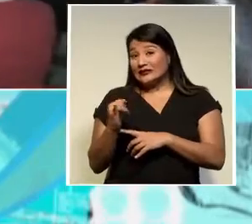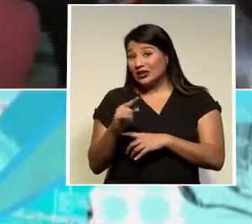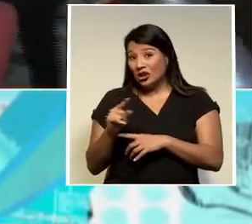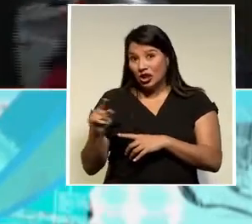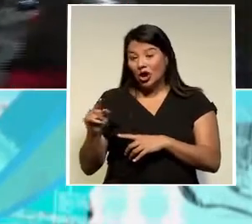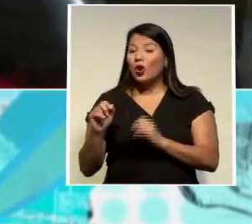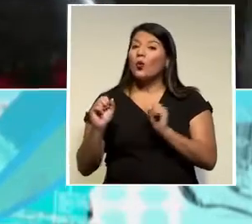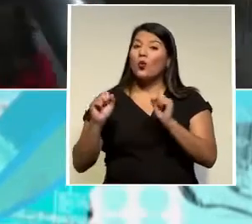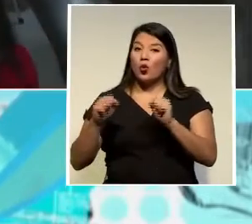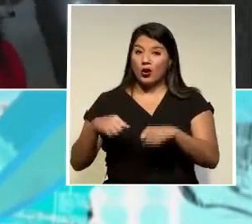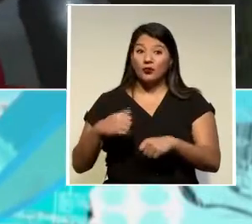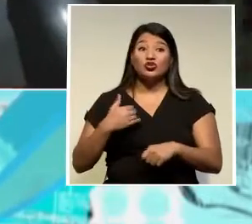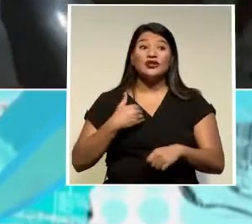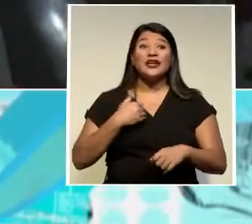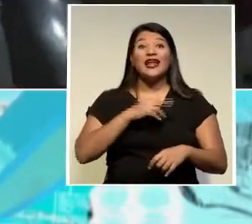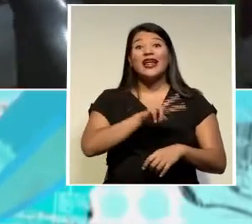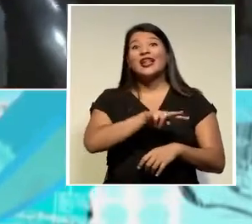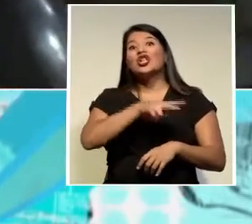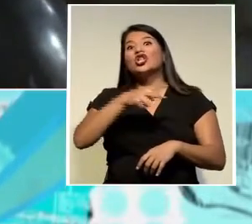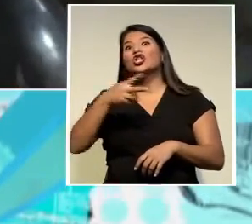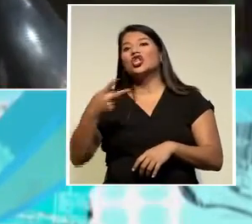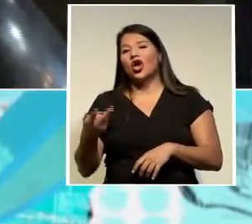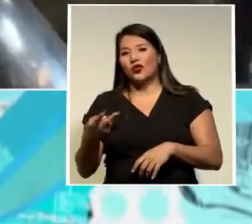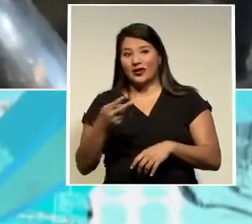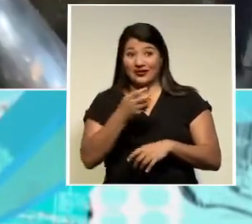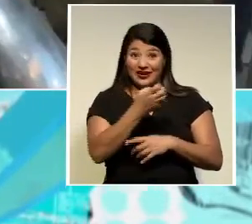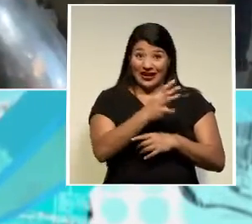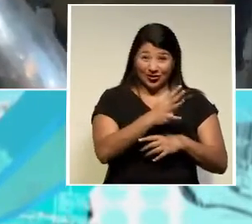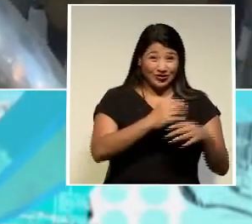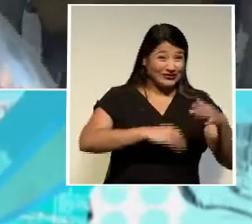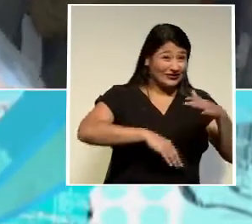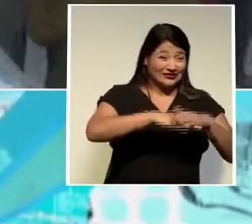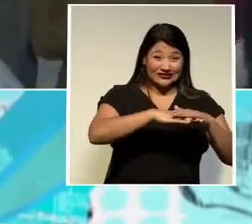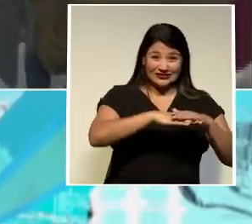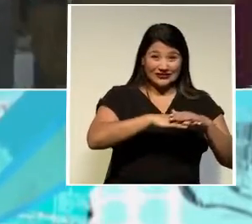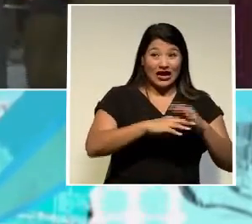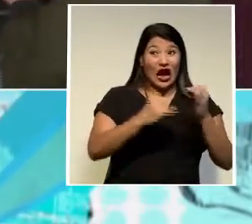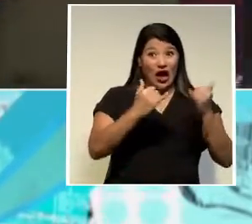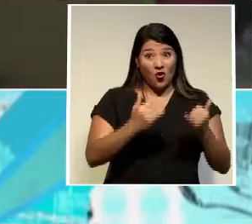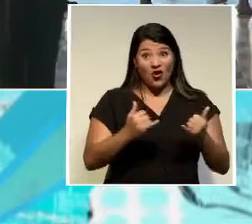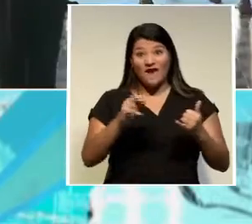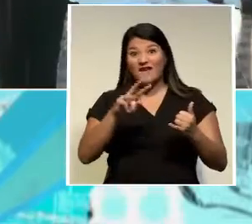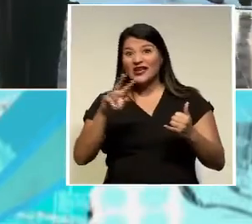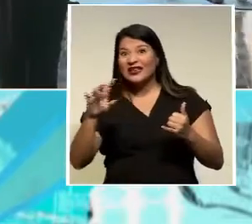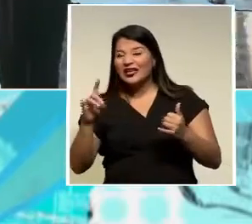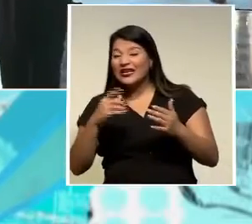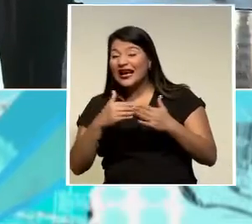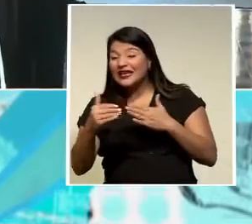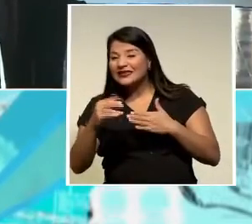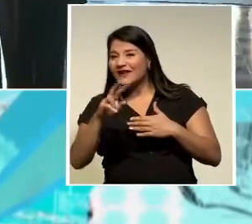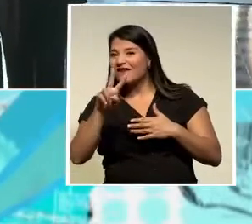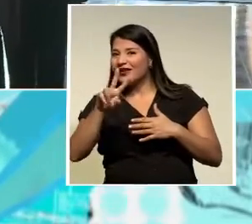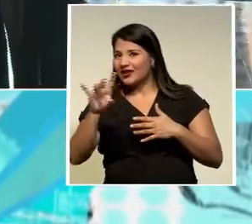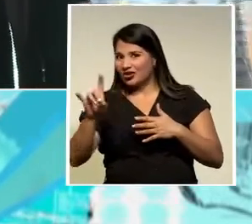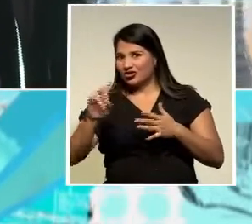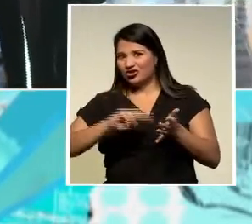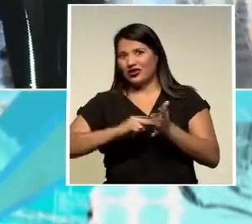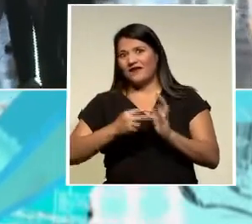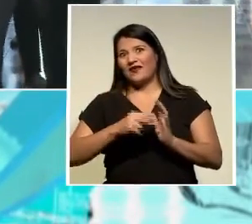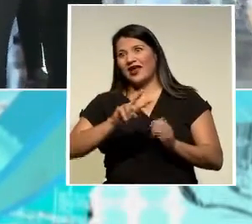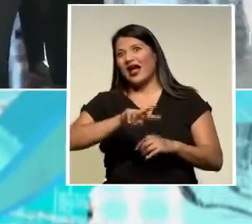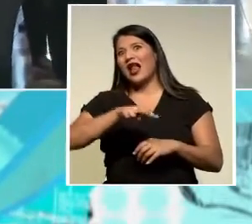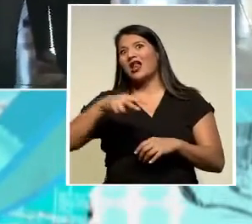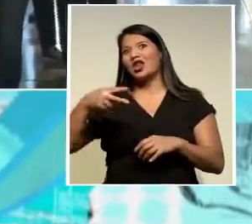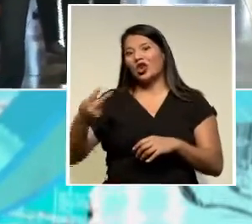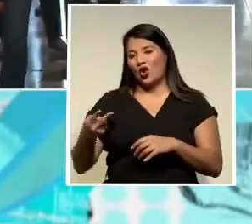ser hasta el doble de personas que estén aspirando llegar a la presidencia acá en Zapote y que bueno podría